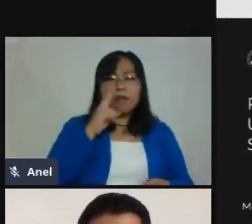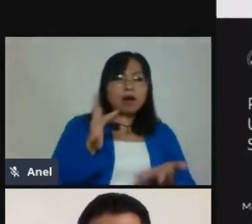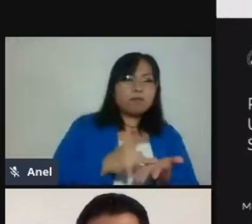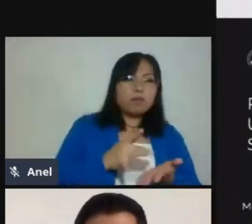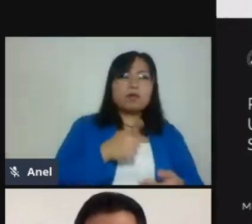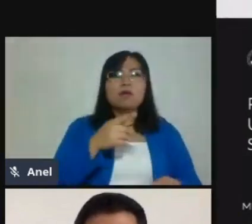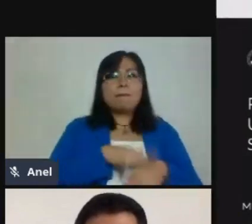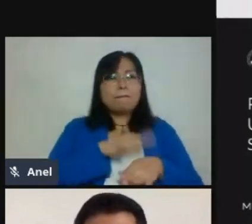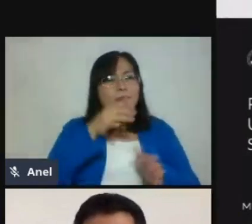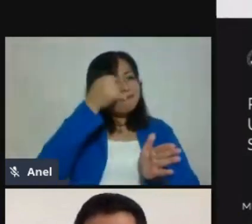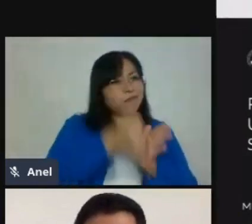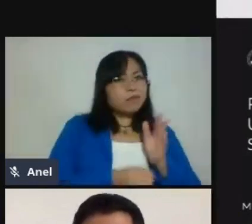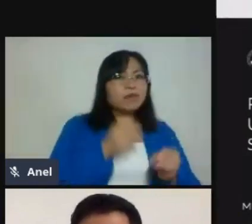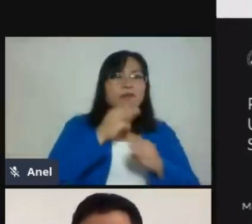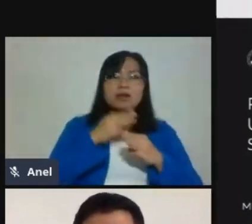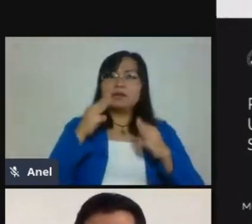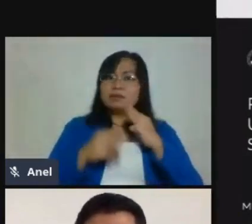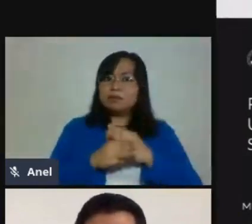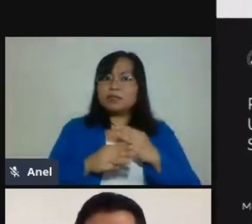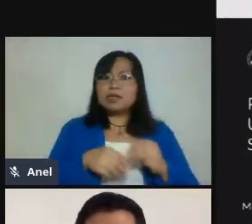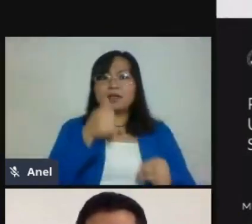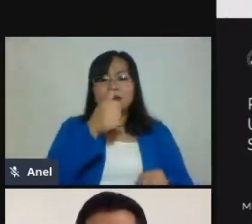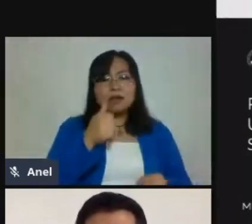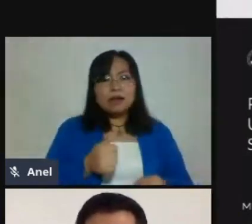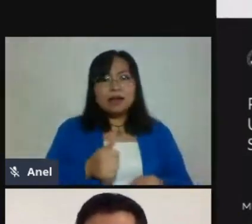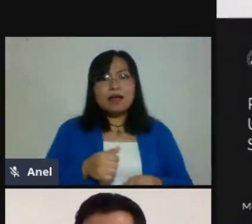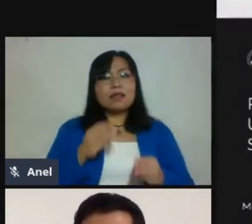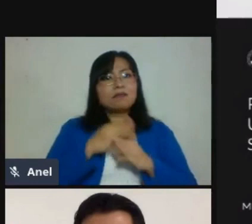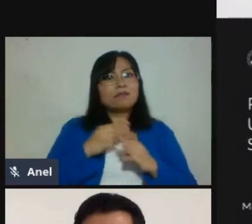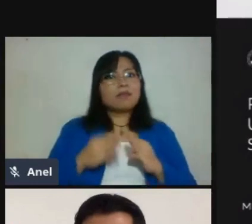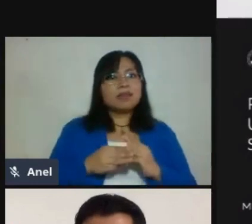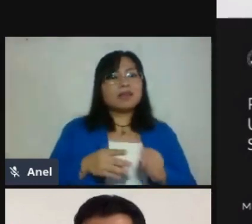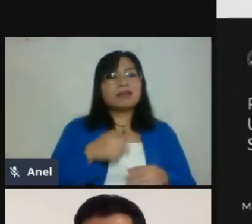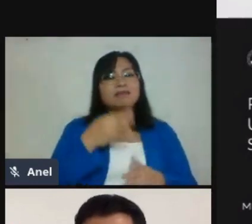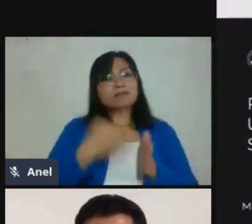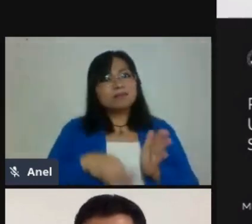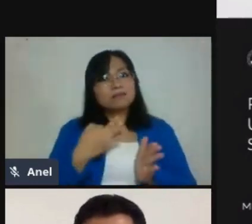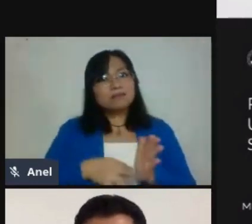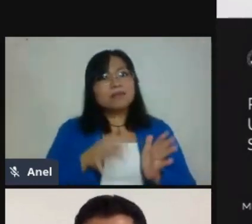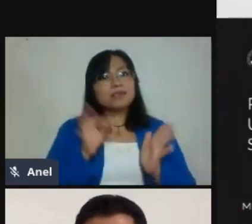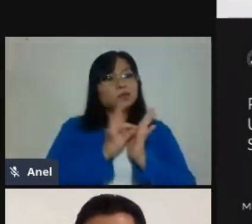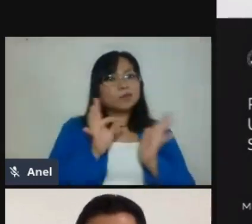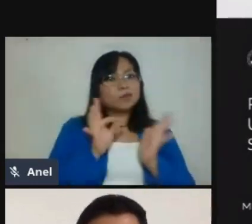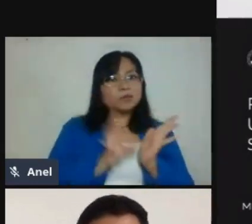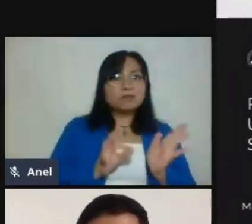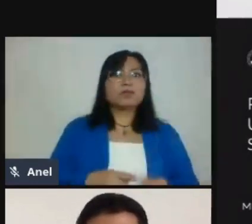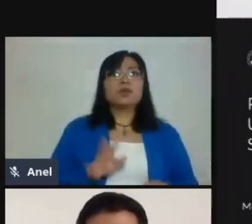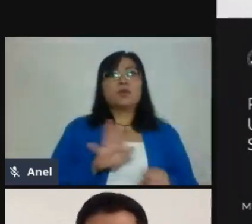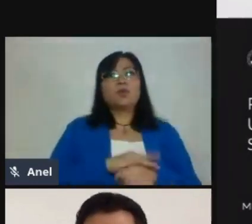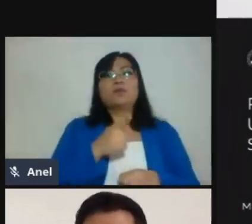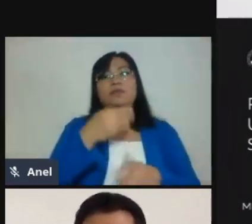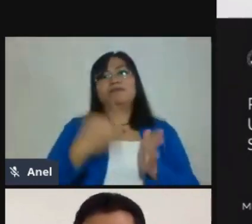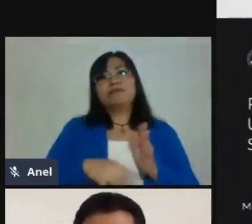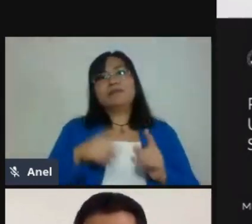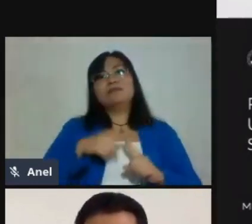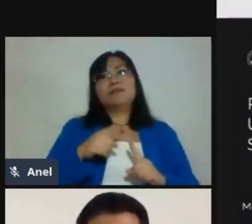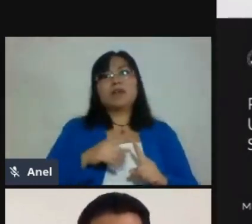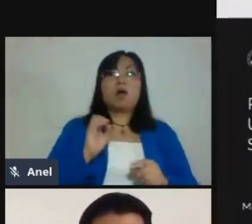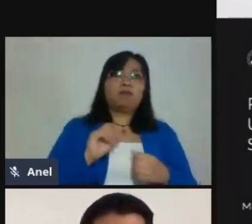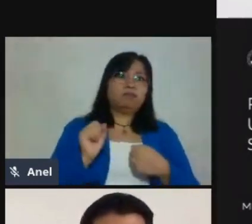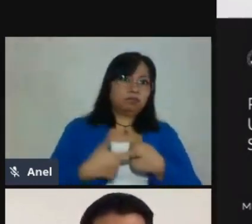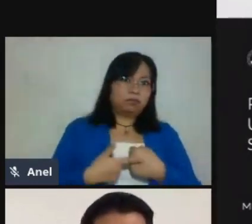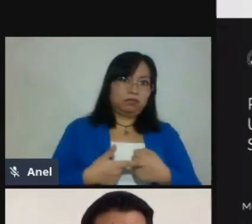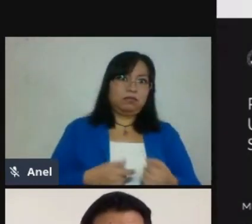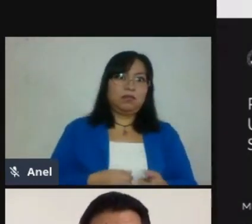chicos por materia, por profesor, y más o menos cuál va a ser la carga de trabajo que van a tener. De manera muy breve nosotros